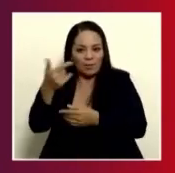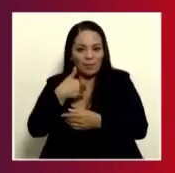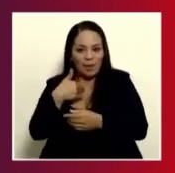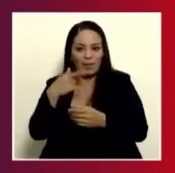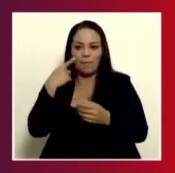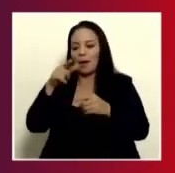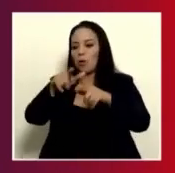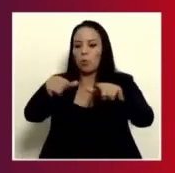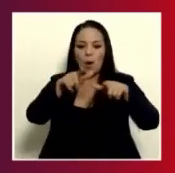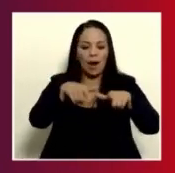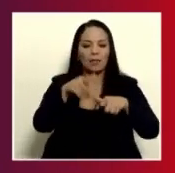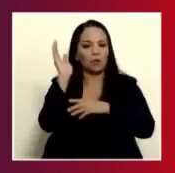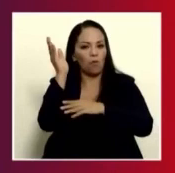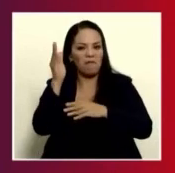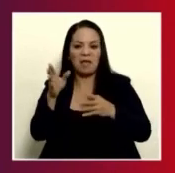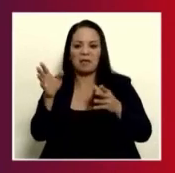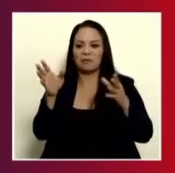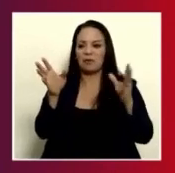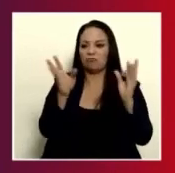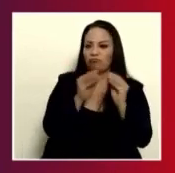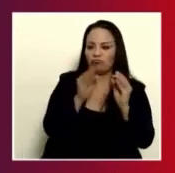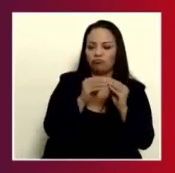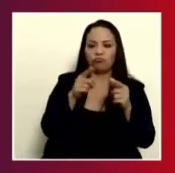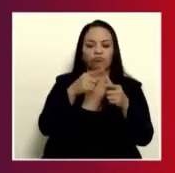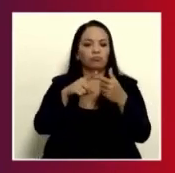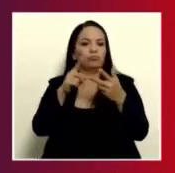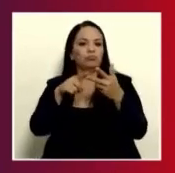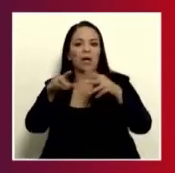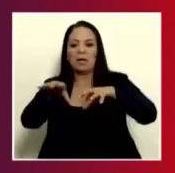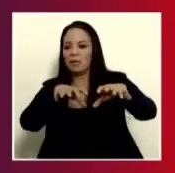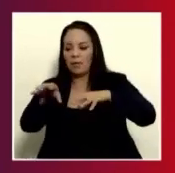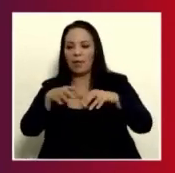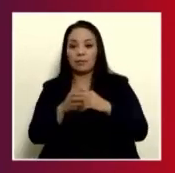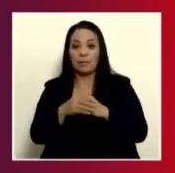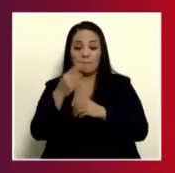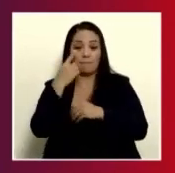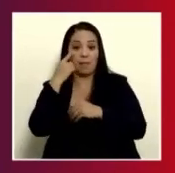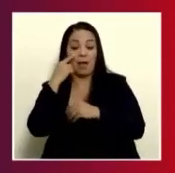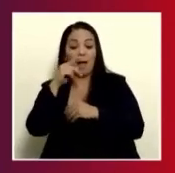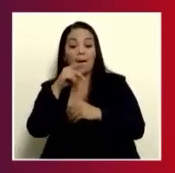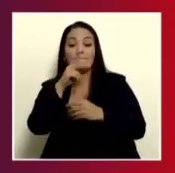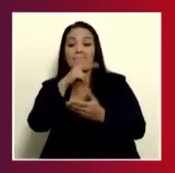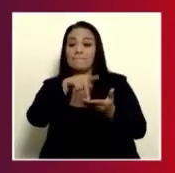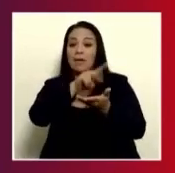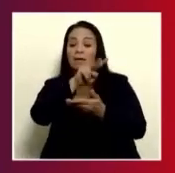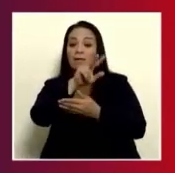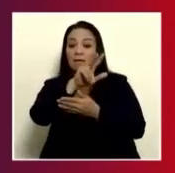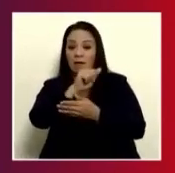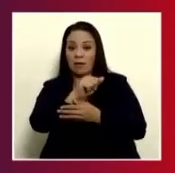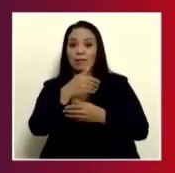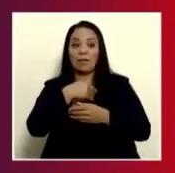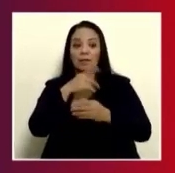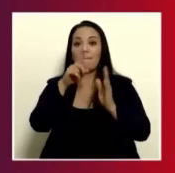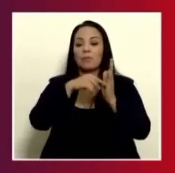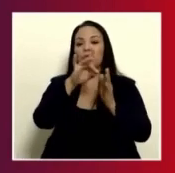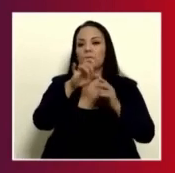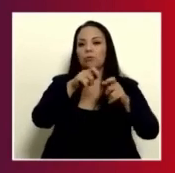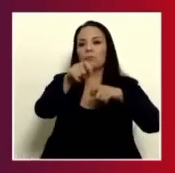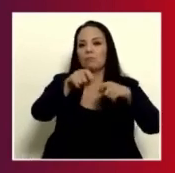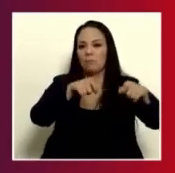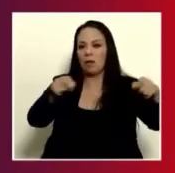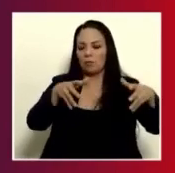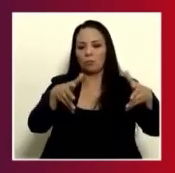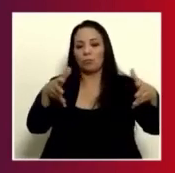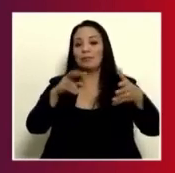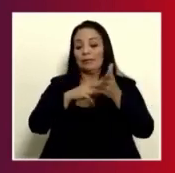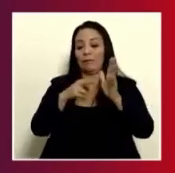convenciones, centros de conferencias, o centros donde hay actividades, Parque Viva tiene hasta 5 naves industriales de 1,800 metros, eso significa